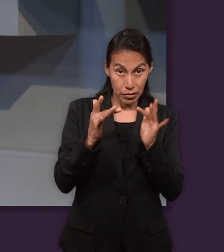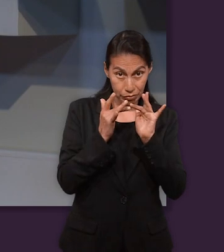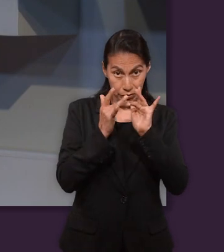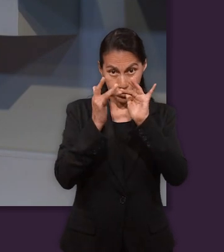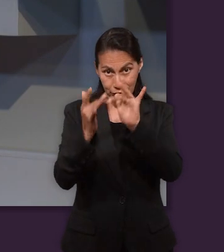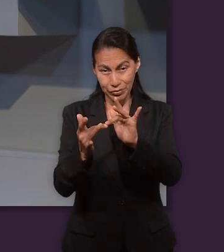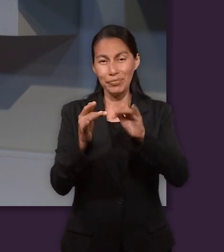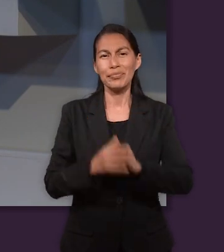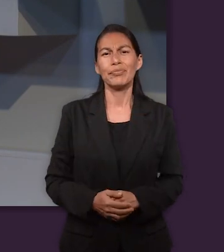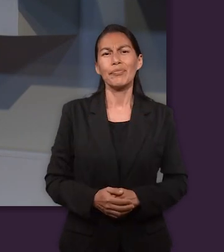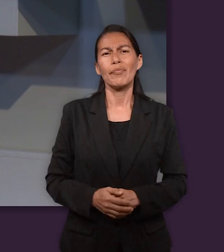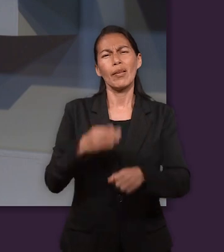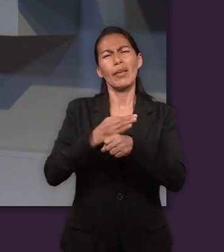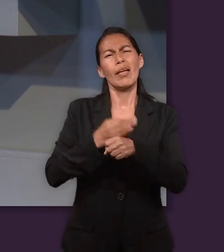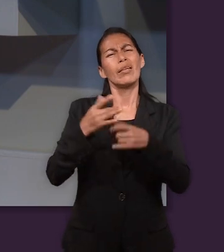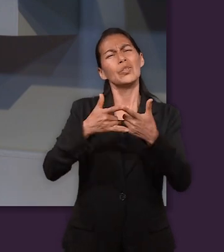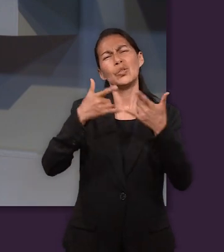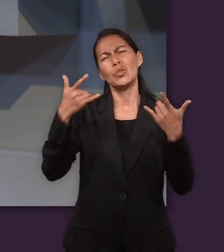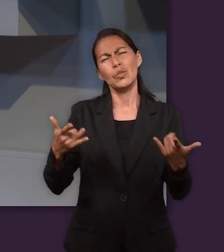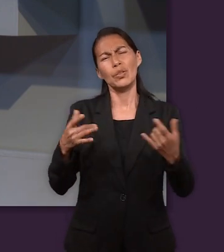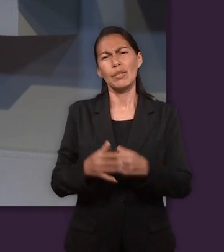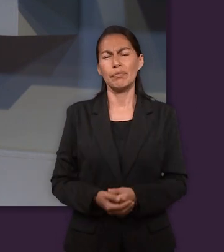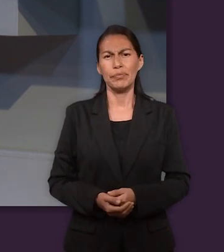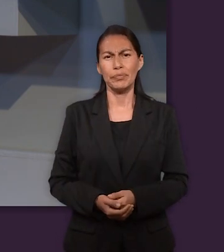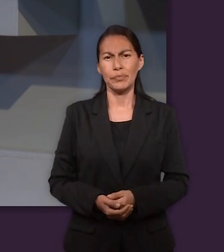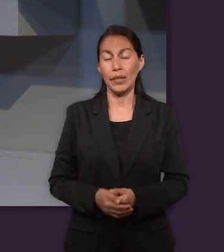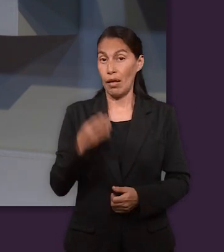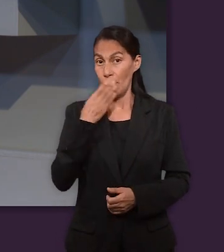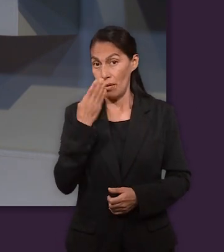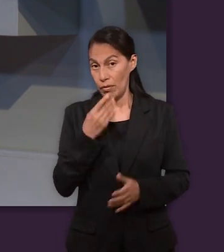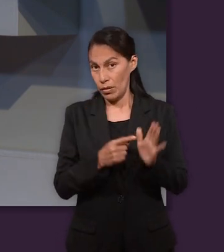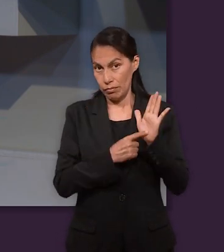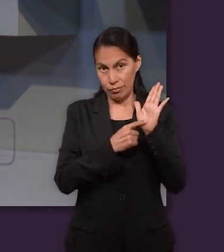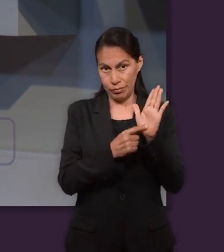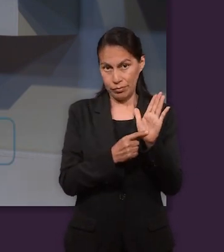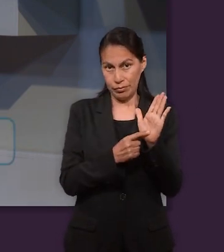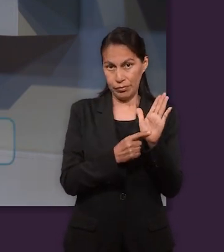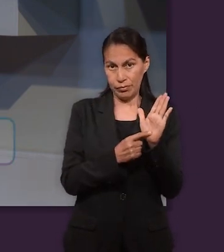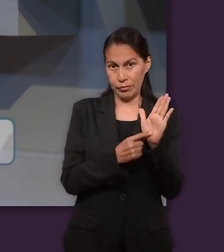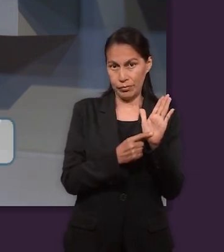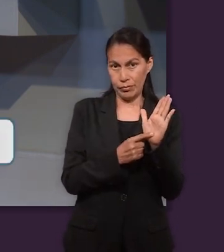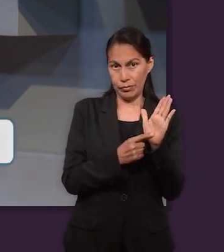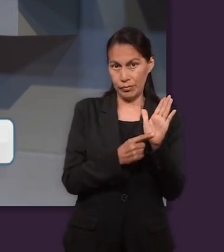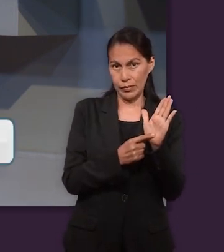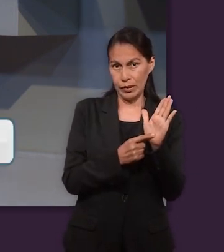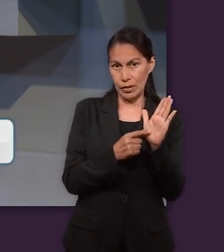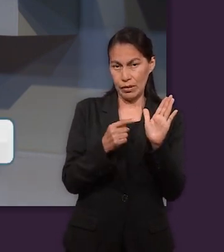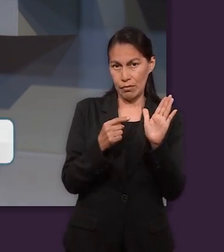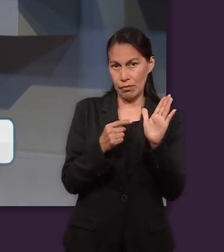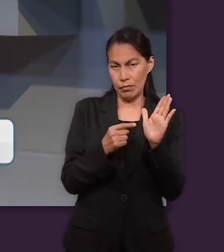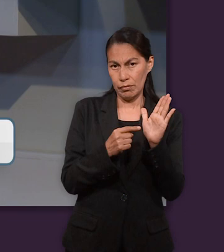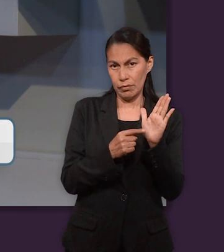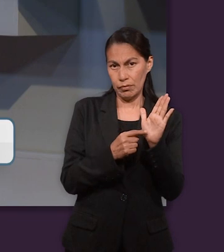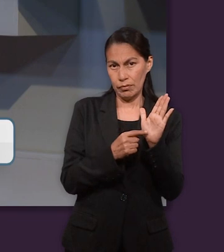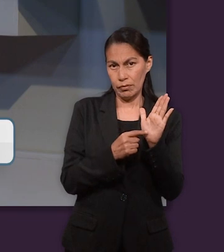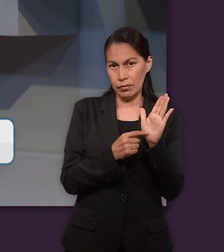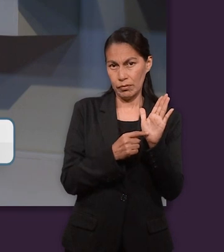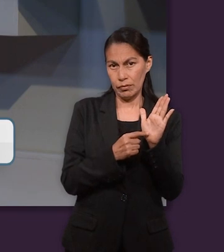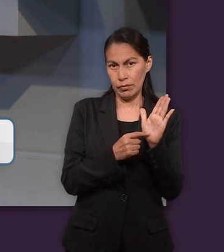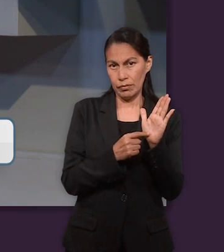Muchas gracias por seguir con nosotros. Vamos a seguir con la historia. Aquí la Biblia hace una